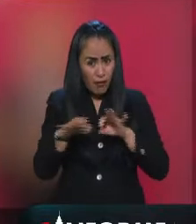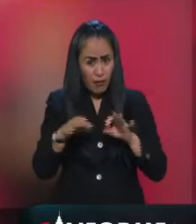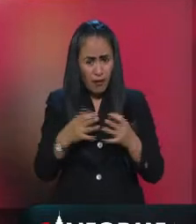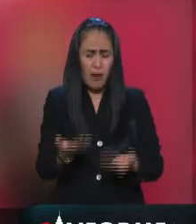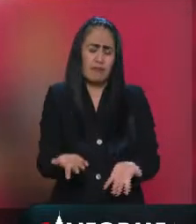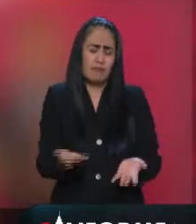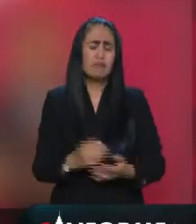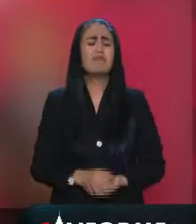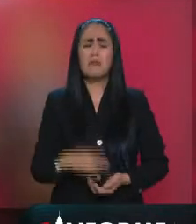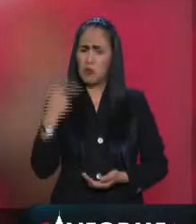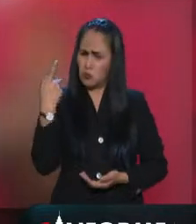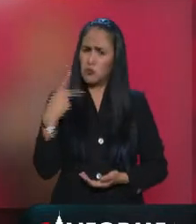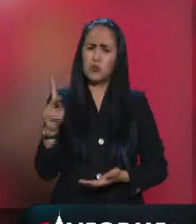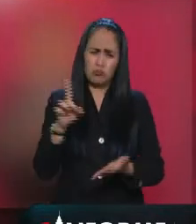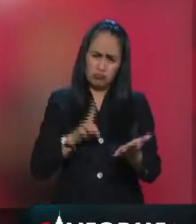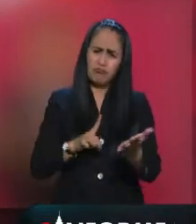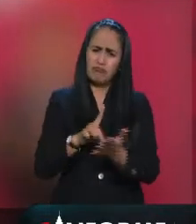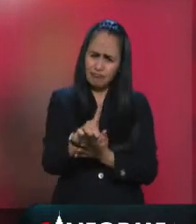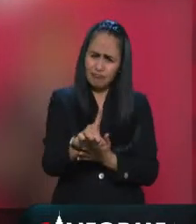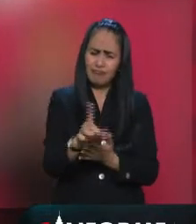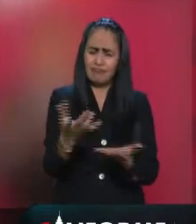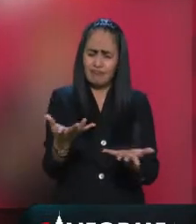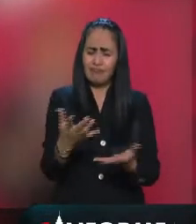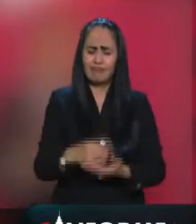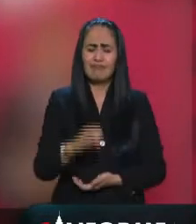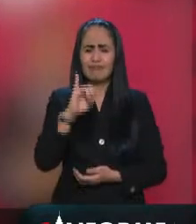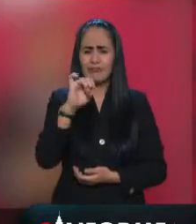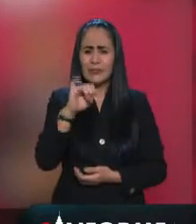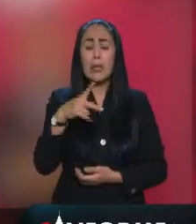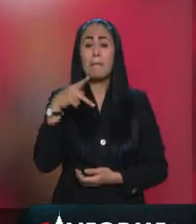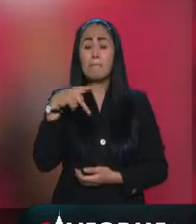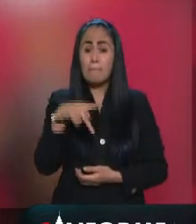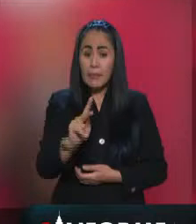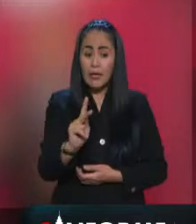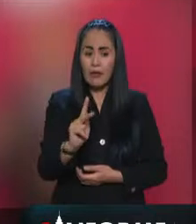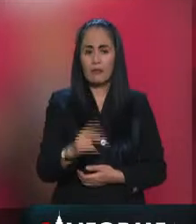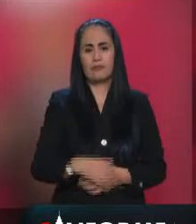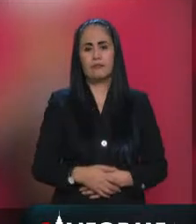tiene derecho nada más que no abandone